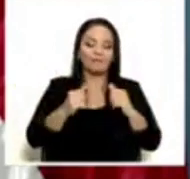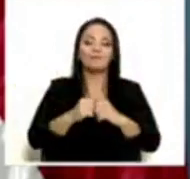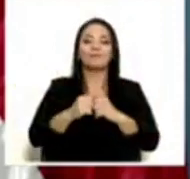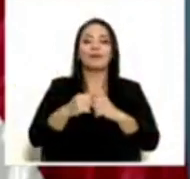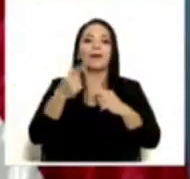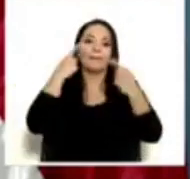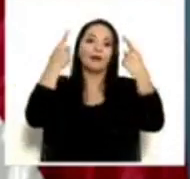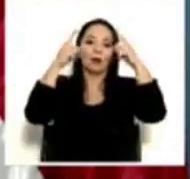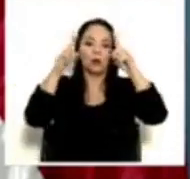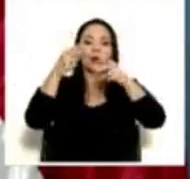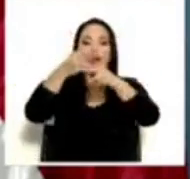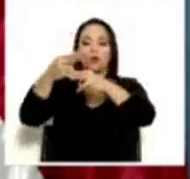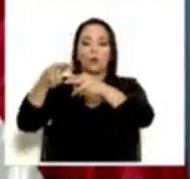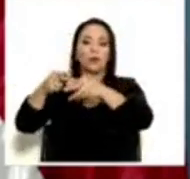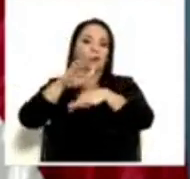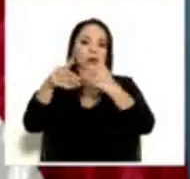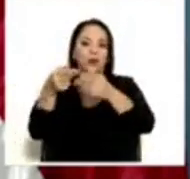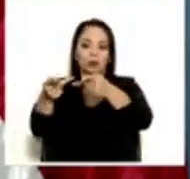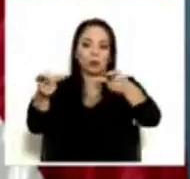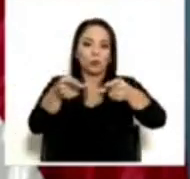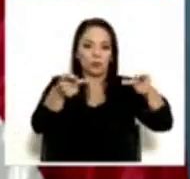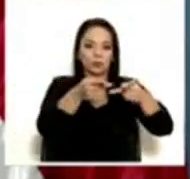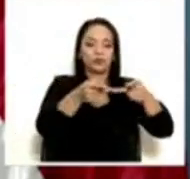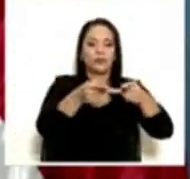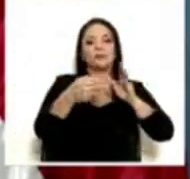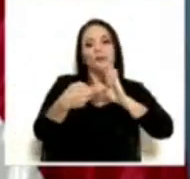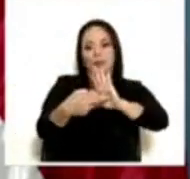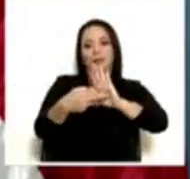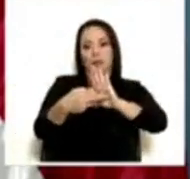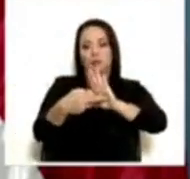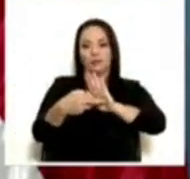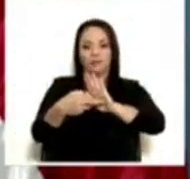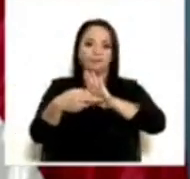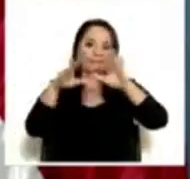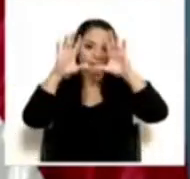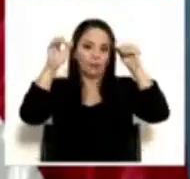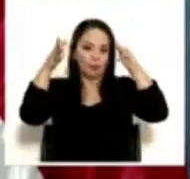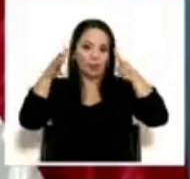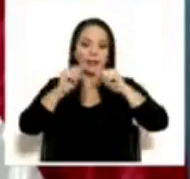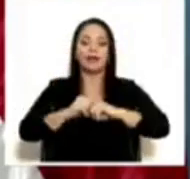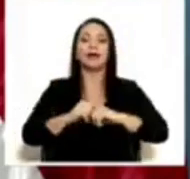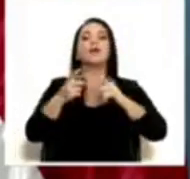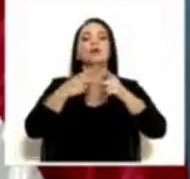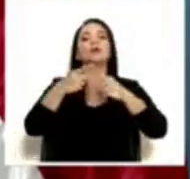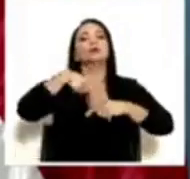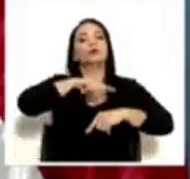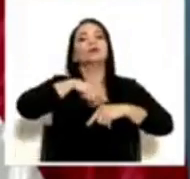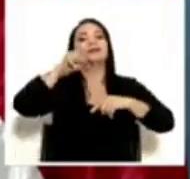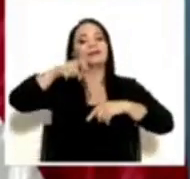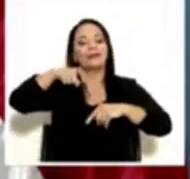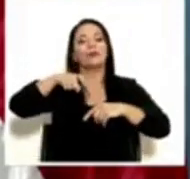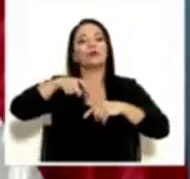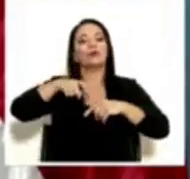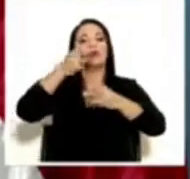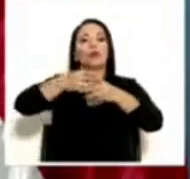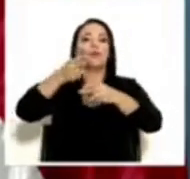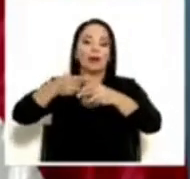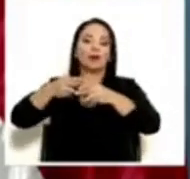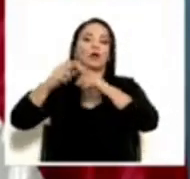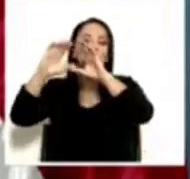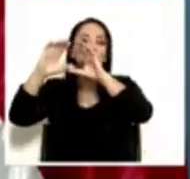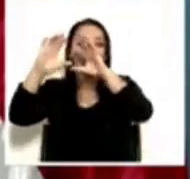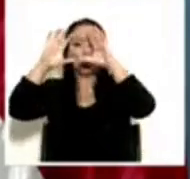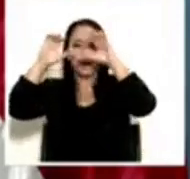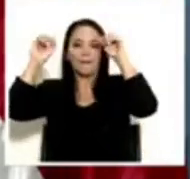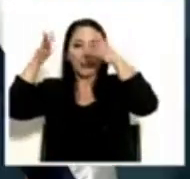donde tenemos representación diplomática y por lo tanto necesitamos nombrar embajadores por comisión. Señor